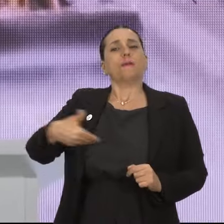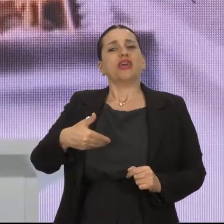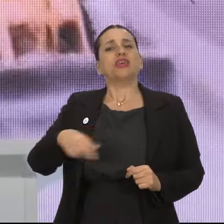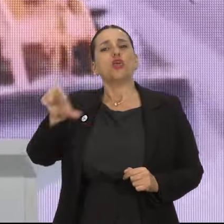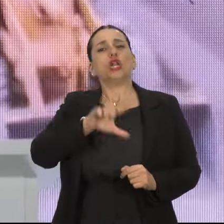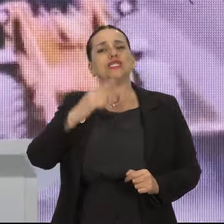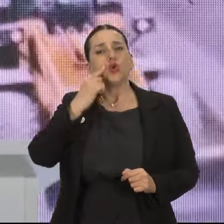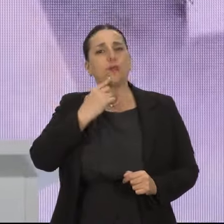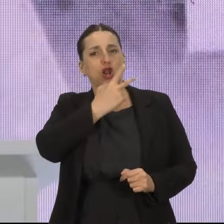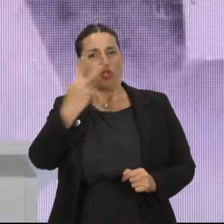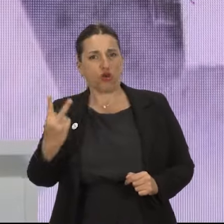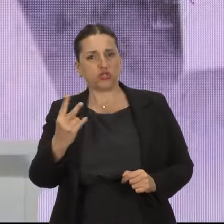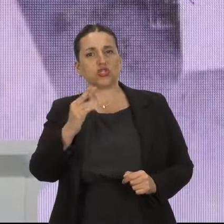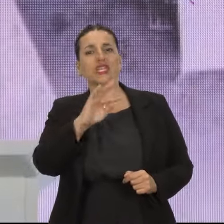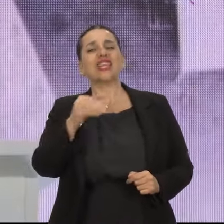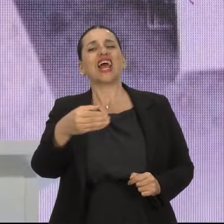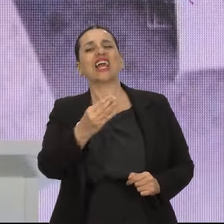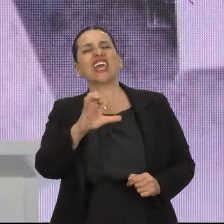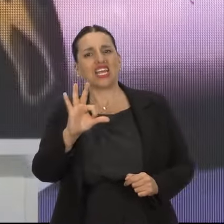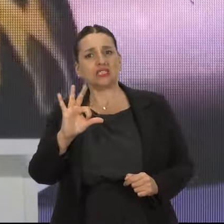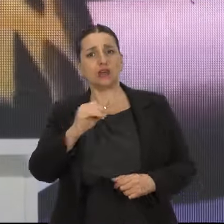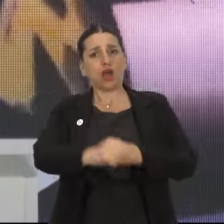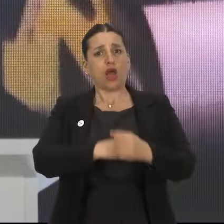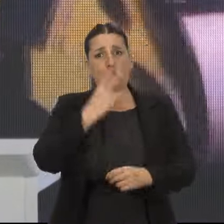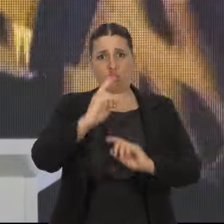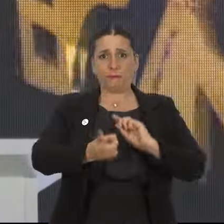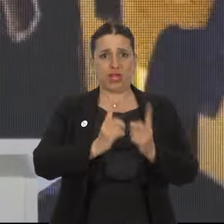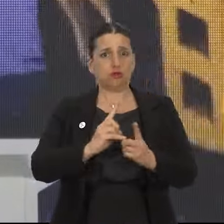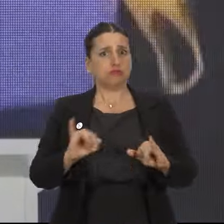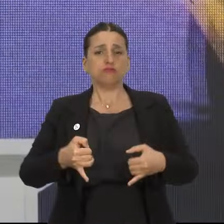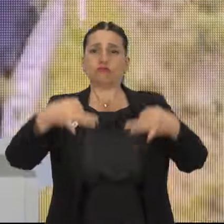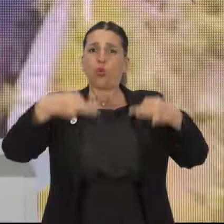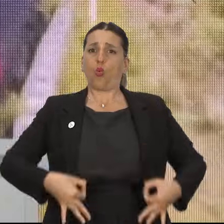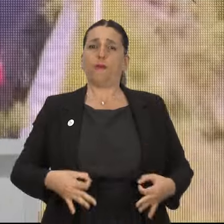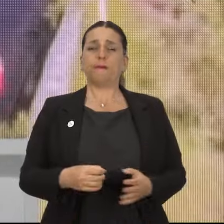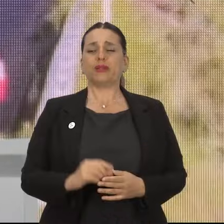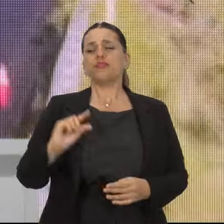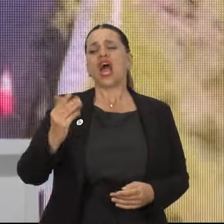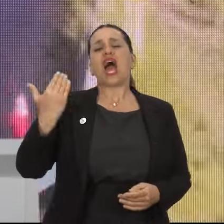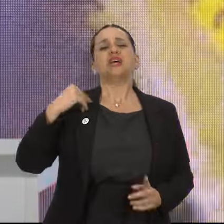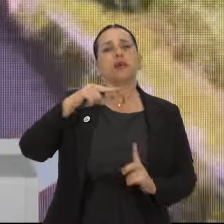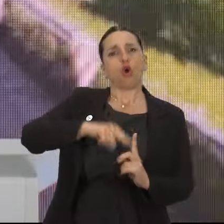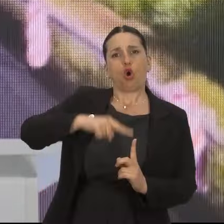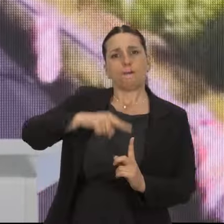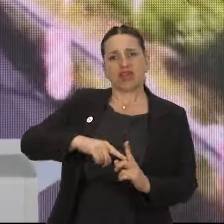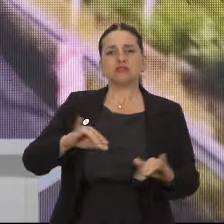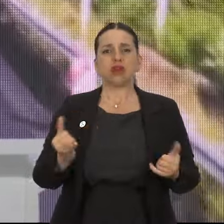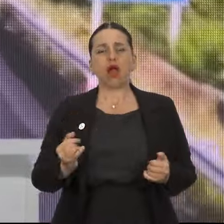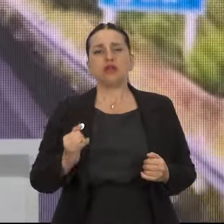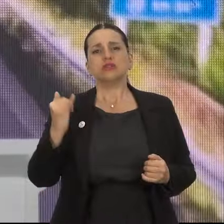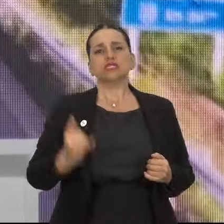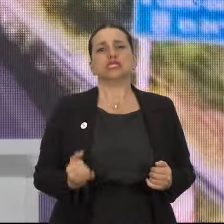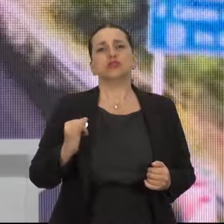ese pedido del Liceo 2 de Tranquera en el 2011 y lo pudimos cumplir. Hace pocos meses